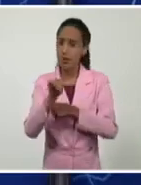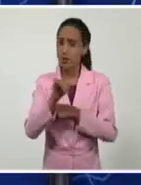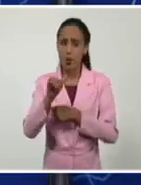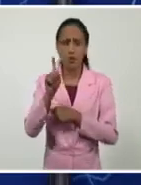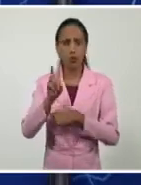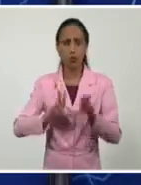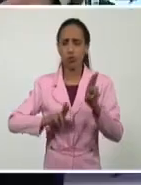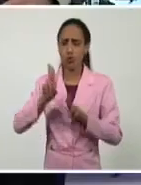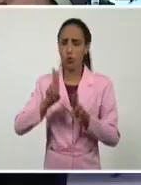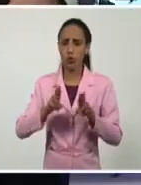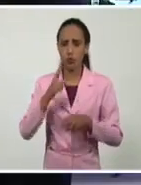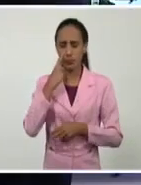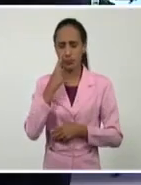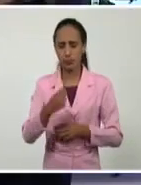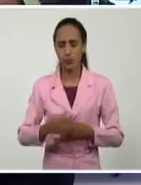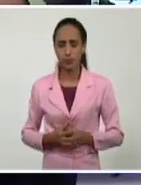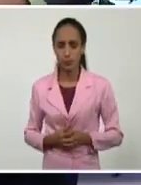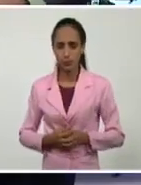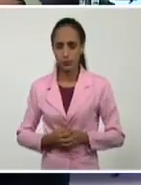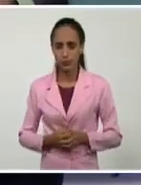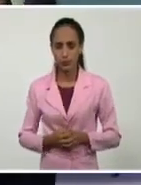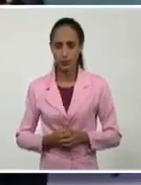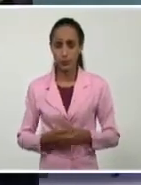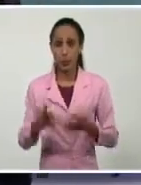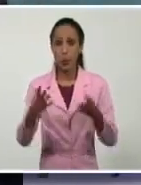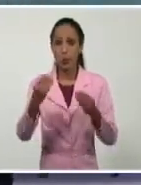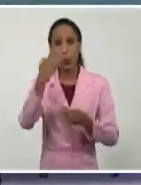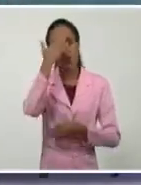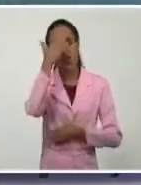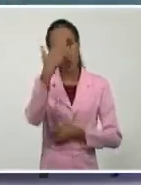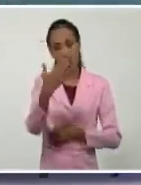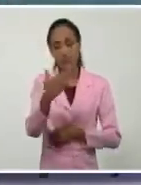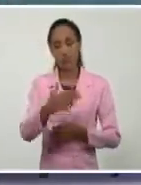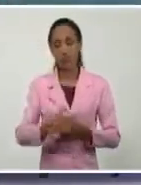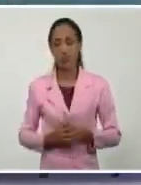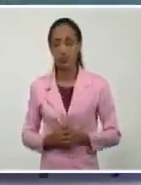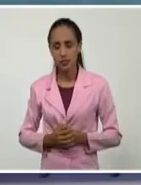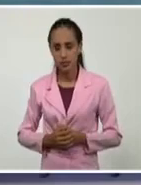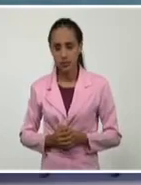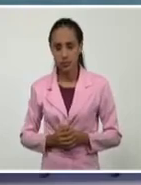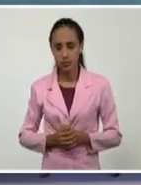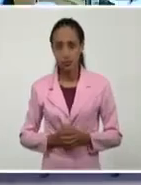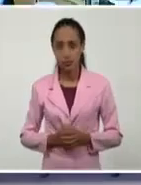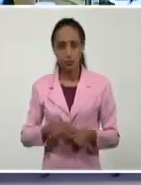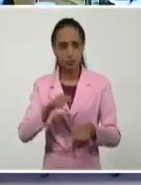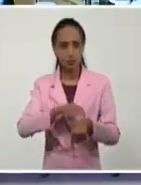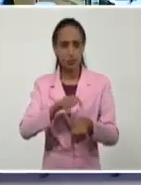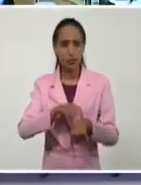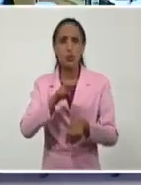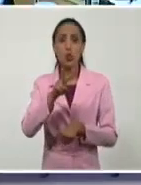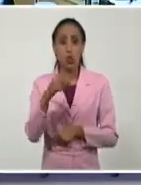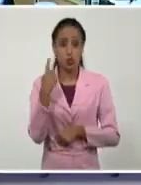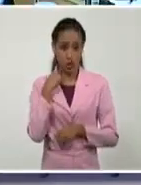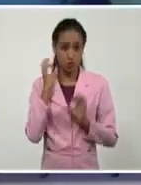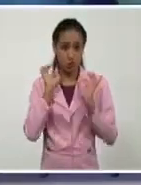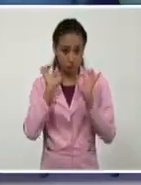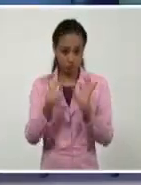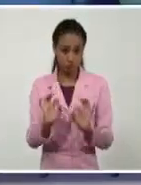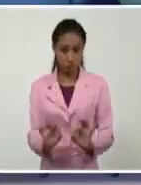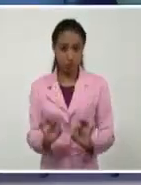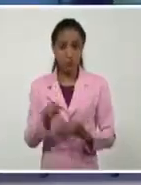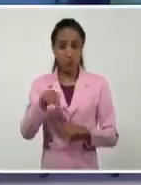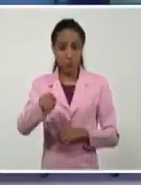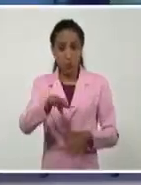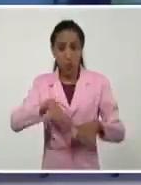Sabriel, Sí, muchísimas gracias. Saludos, amigos. Hace exactamente dos años, en el plenario de Naciones